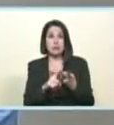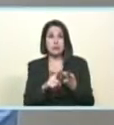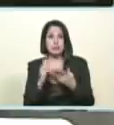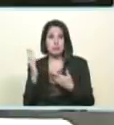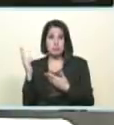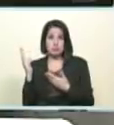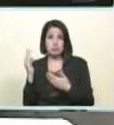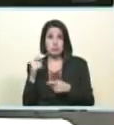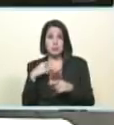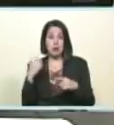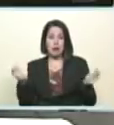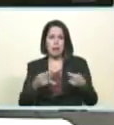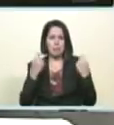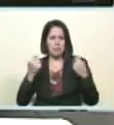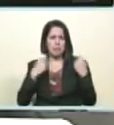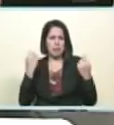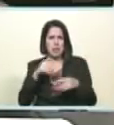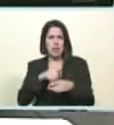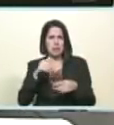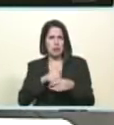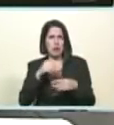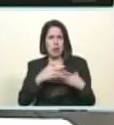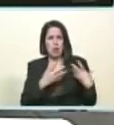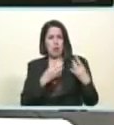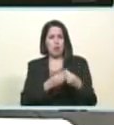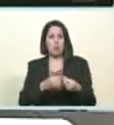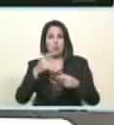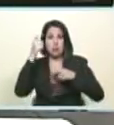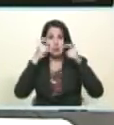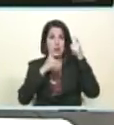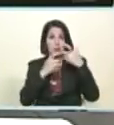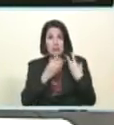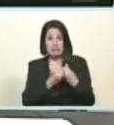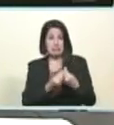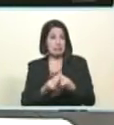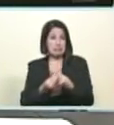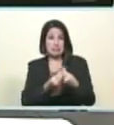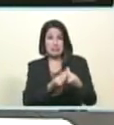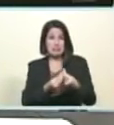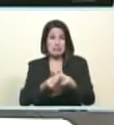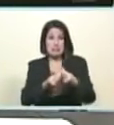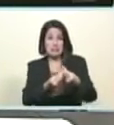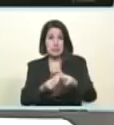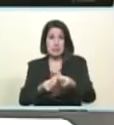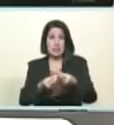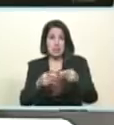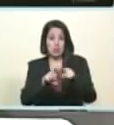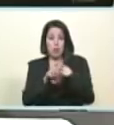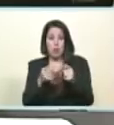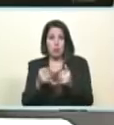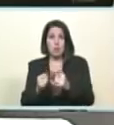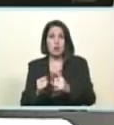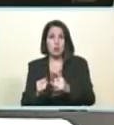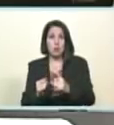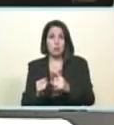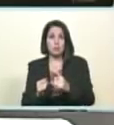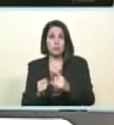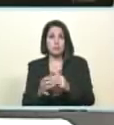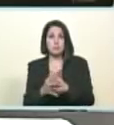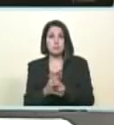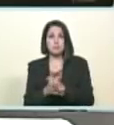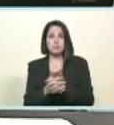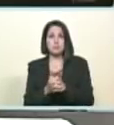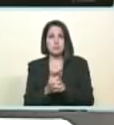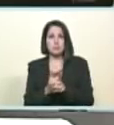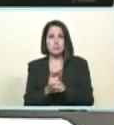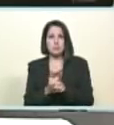preguntó porque Jorge hizo un anuncio de quien va a ser la próxima alcaldesa de Caracas y la periodista